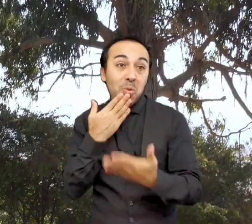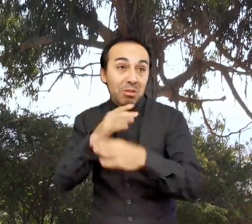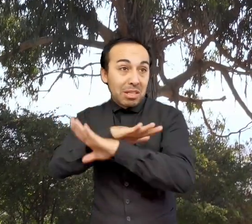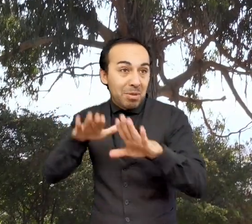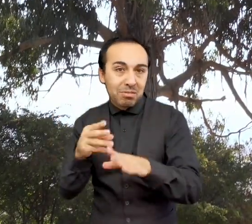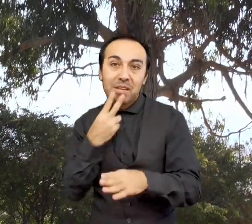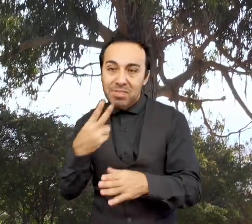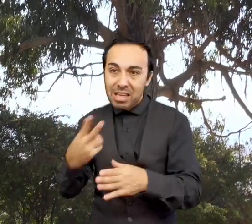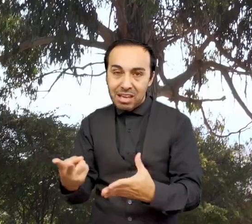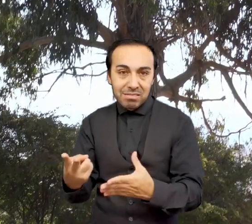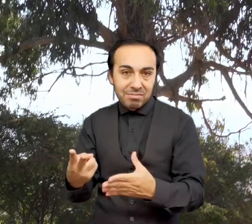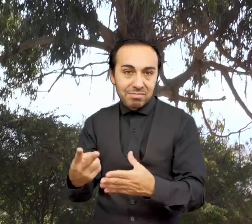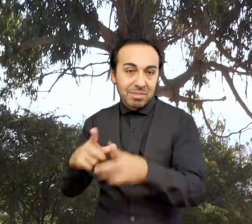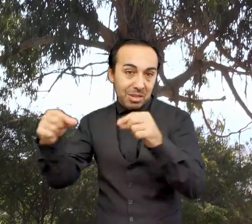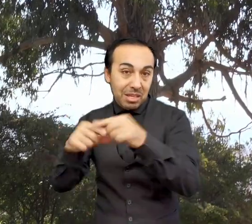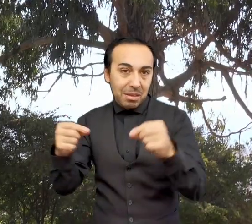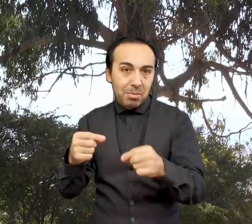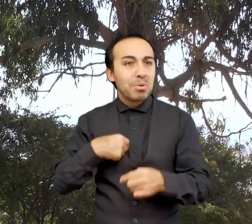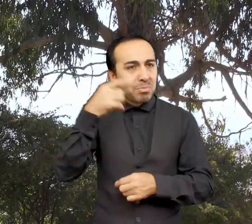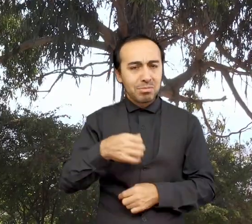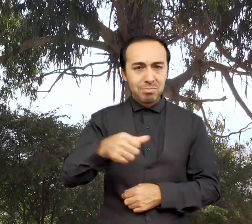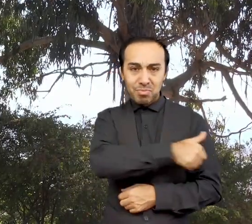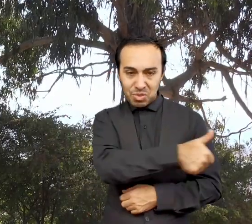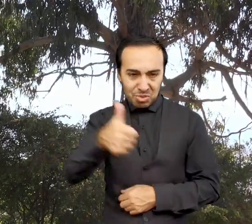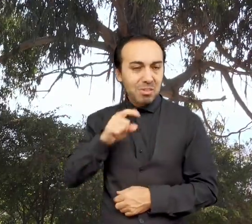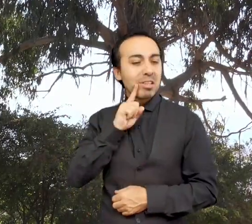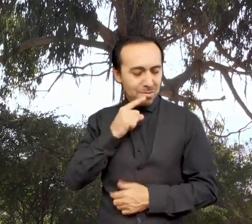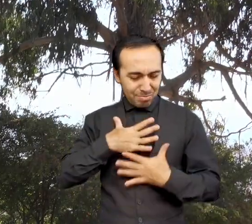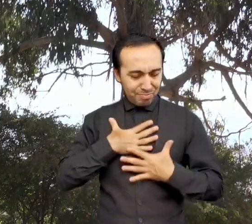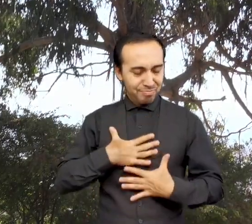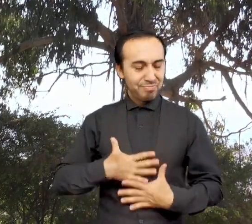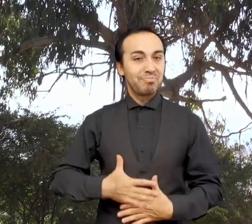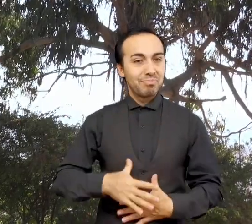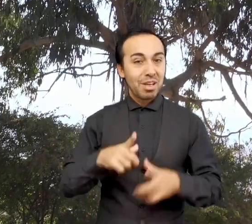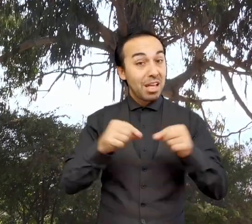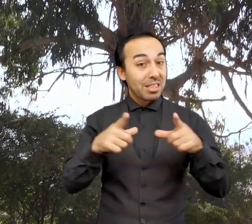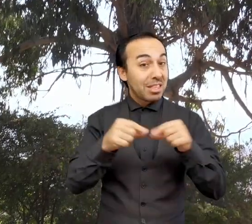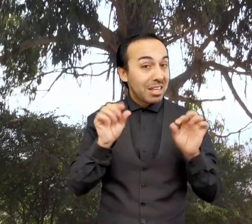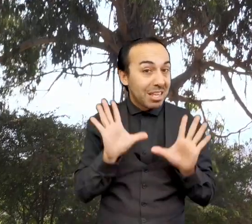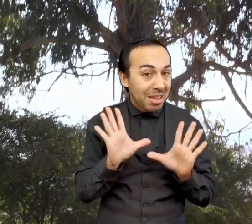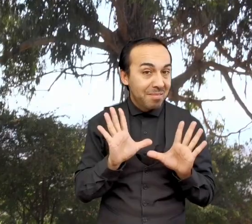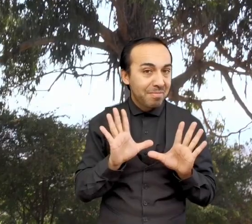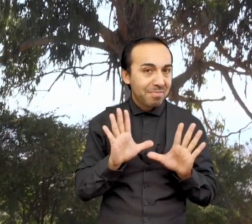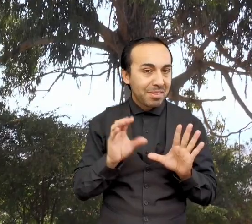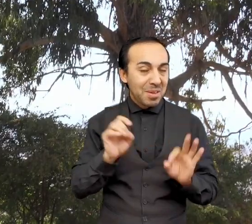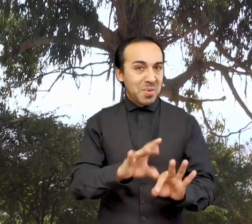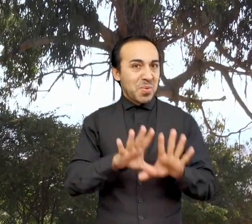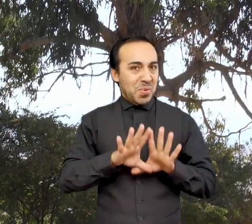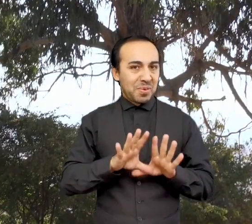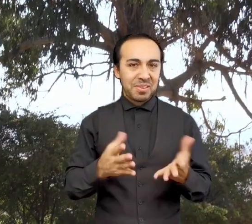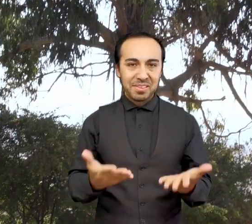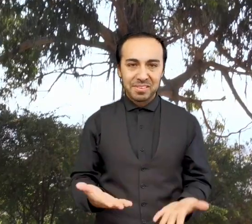estrellas o en el periodo final de su vida, por lo que podemos decir que cada uno de nosotros está compuesto de material